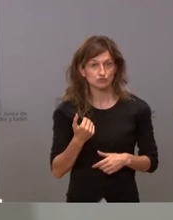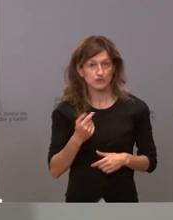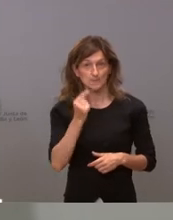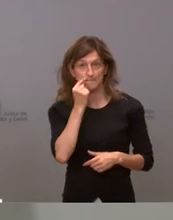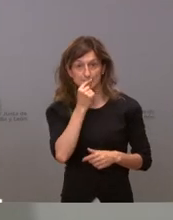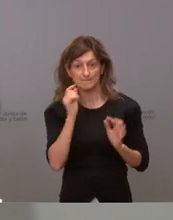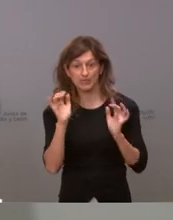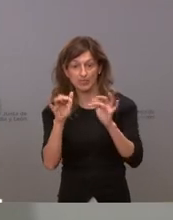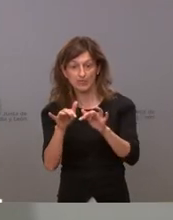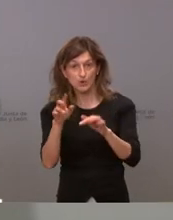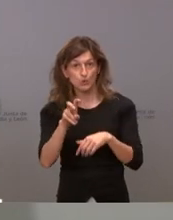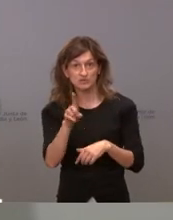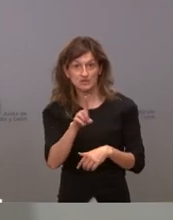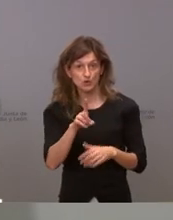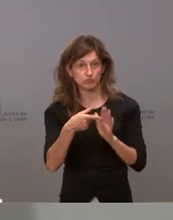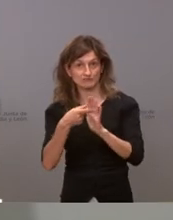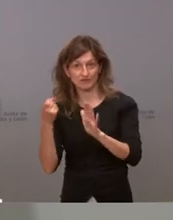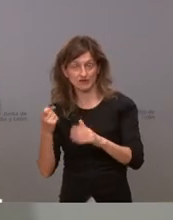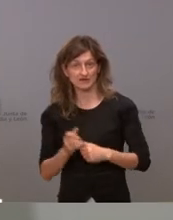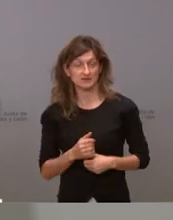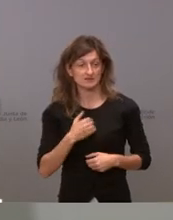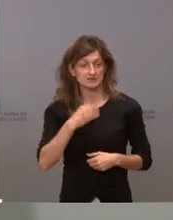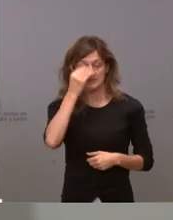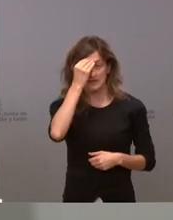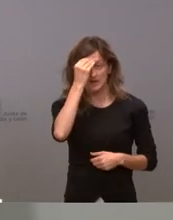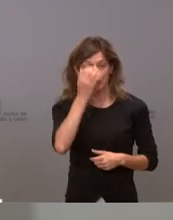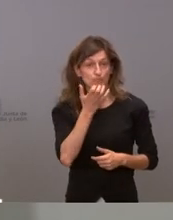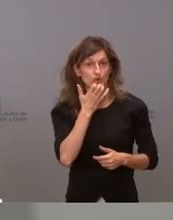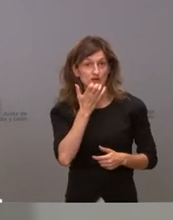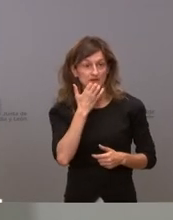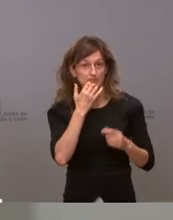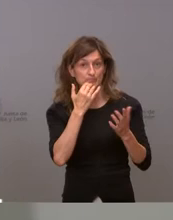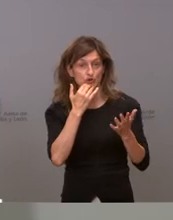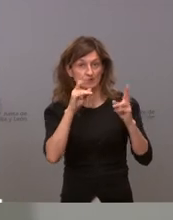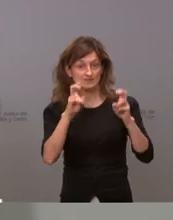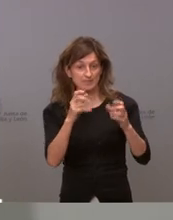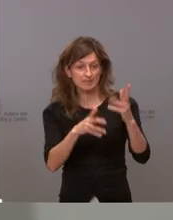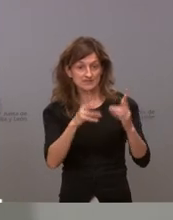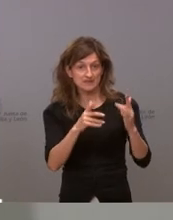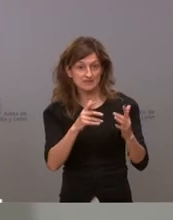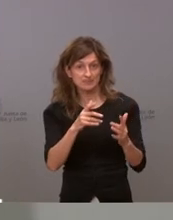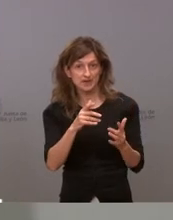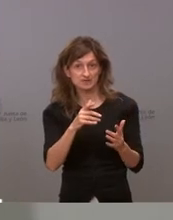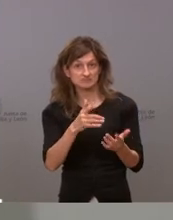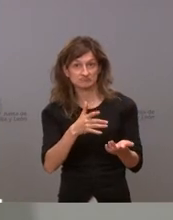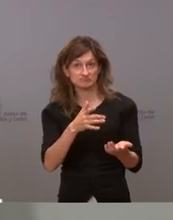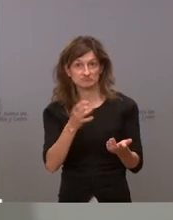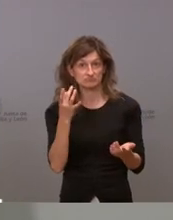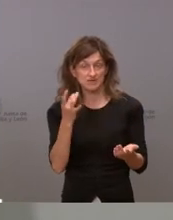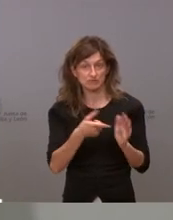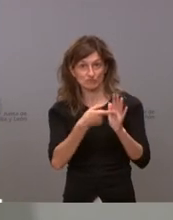masivo en un sitio no es útil no lo vamos a hacer si creemos que podemos eliminar cargas administrativas concretas lo vamos a hacer vamos a intentar